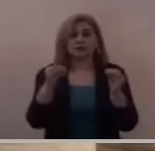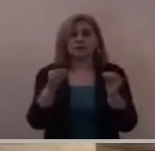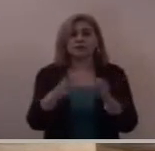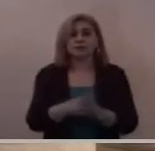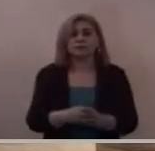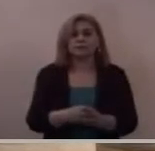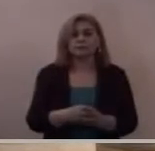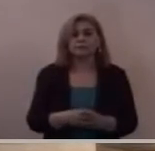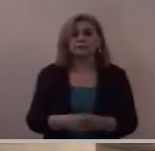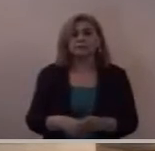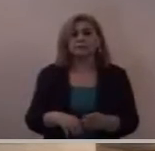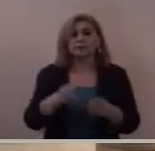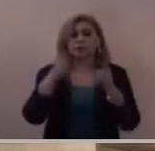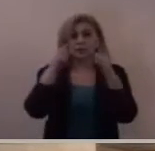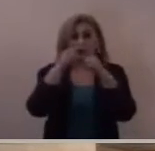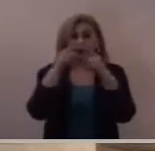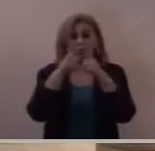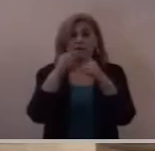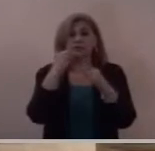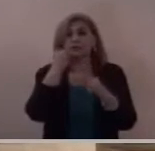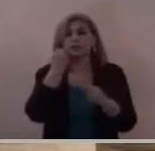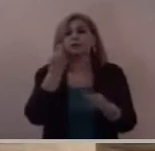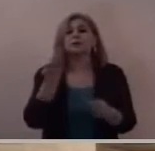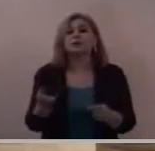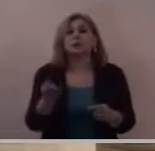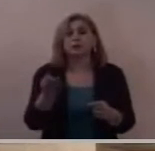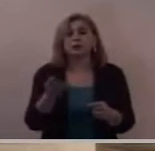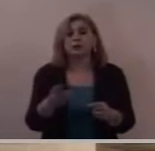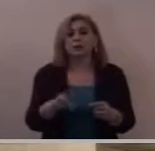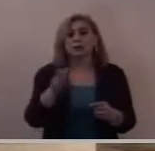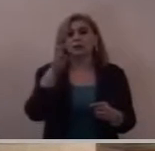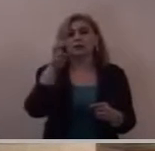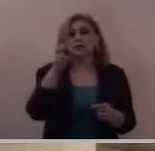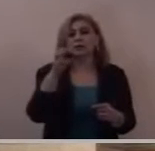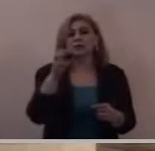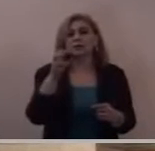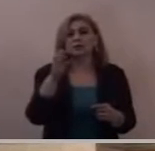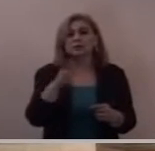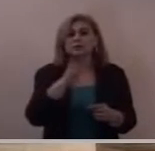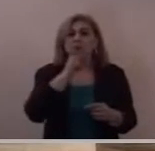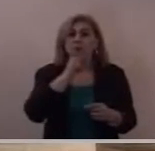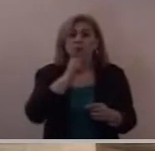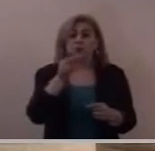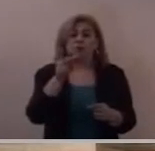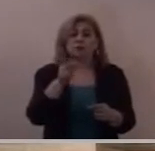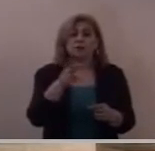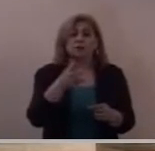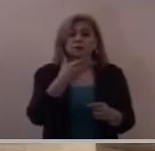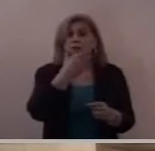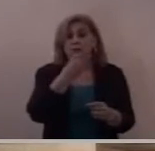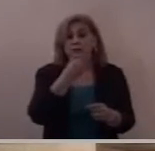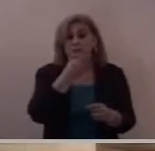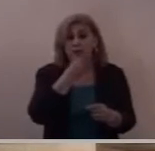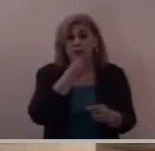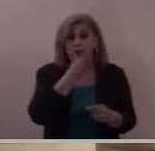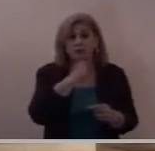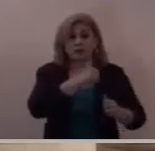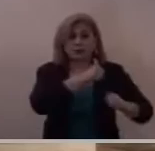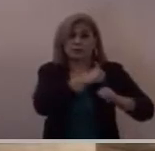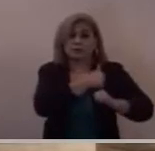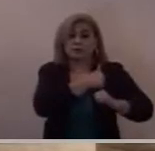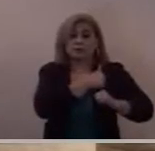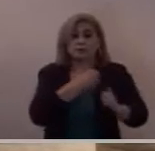quiso que estas palabras del centurión tan bellas tan profundas como una